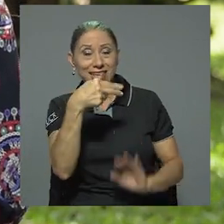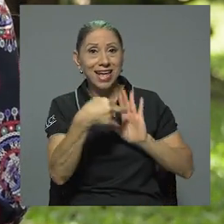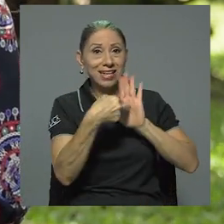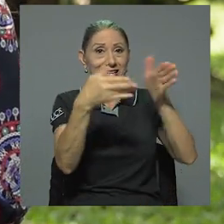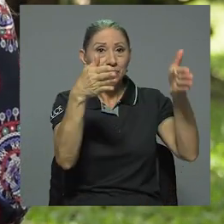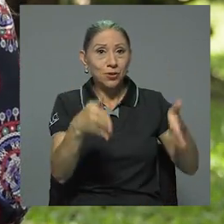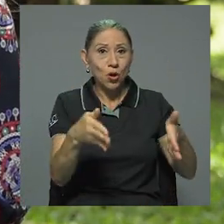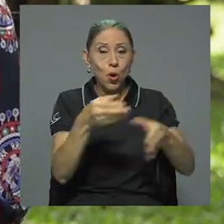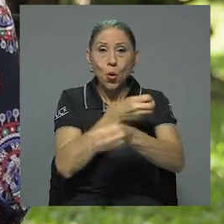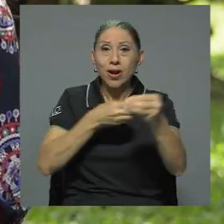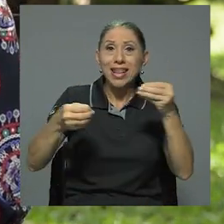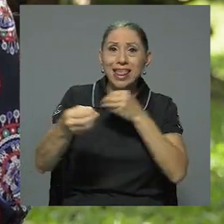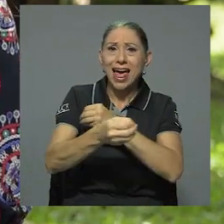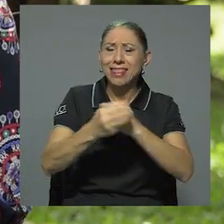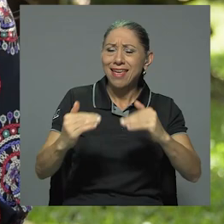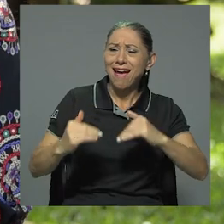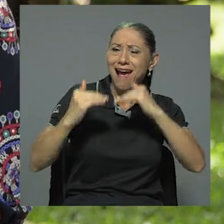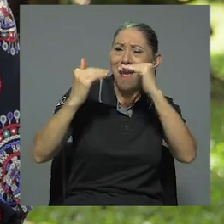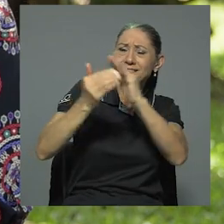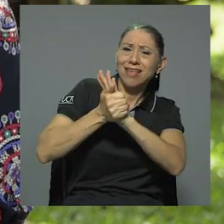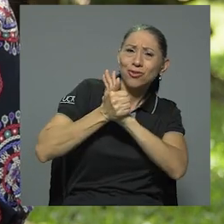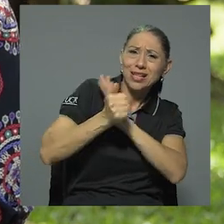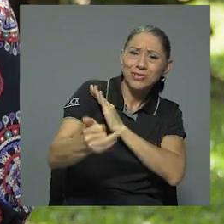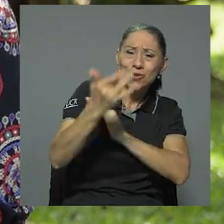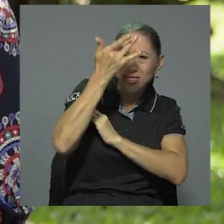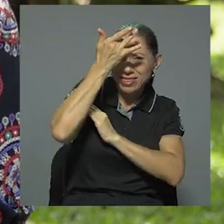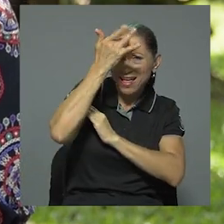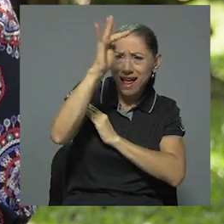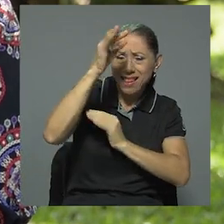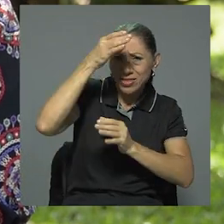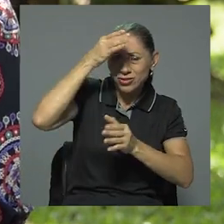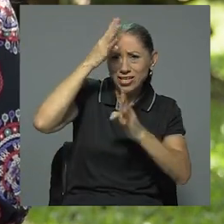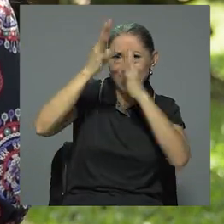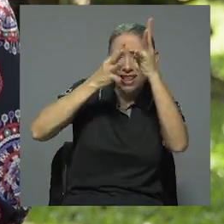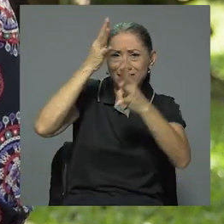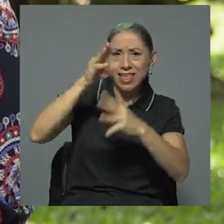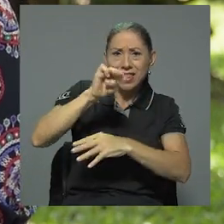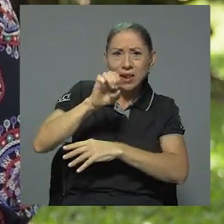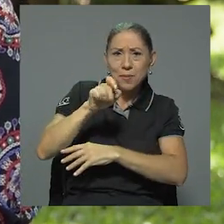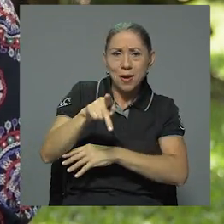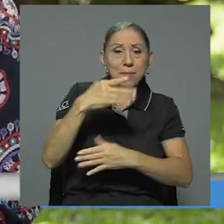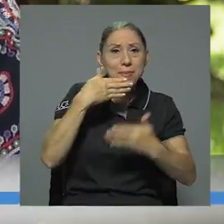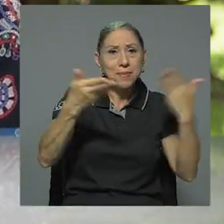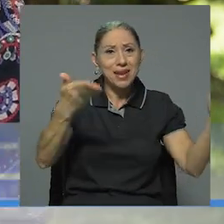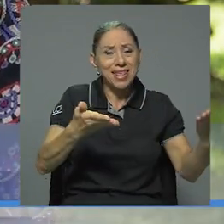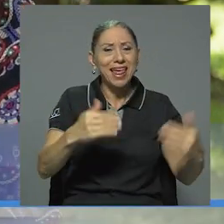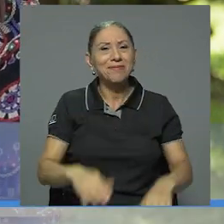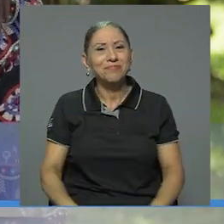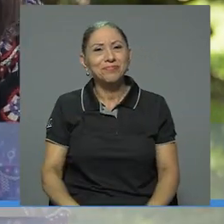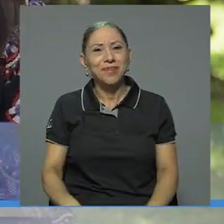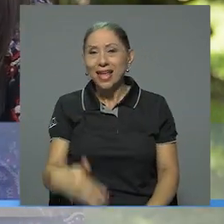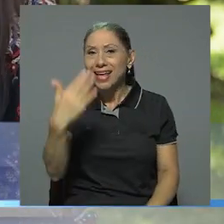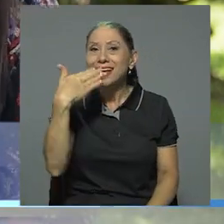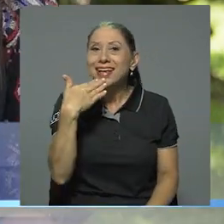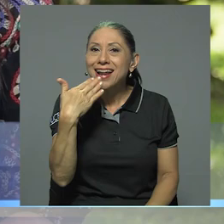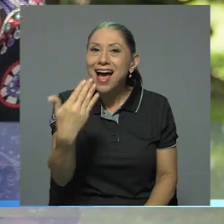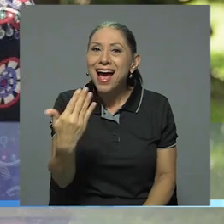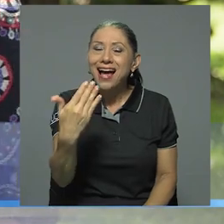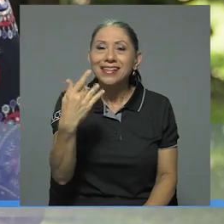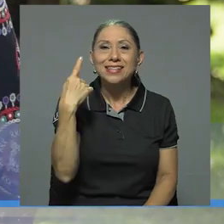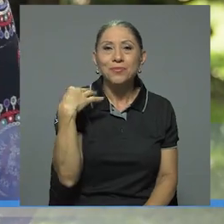de alta dotación, talentos y creatividad del MEP. Bienvenida Sandra desde la U. Hola, muchas gracias por la invitación.